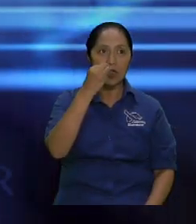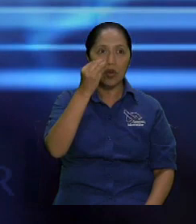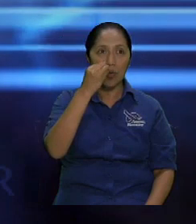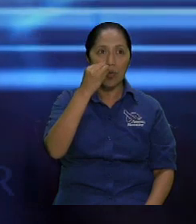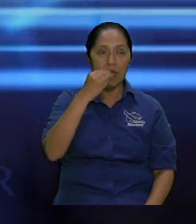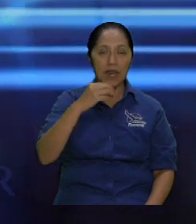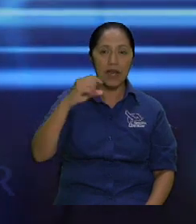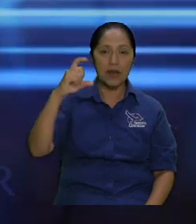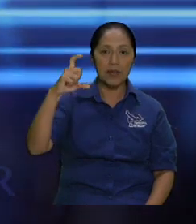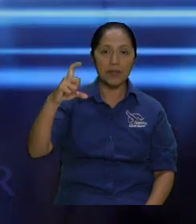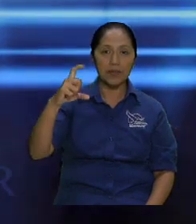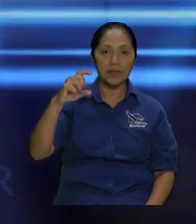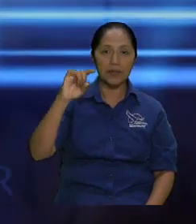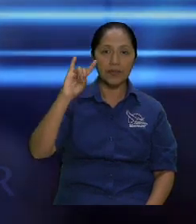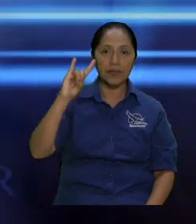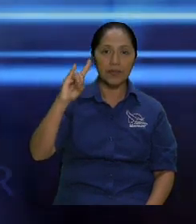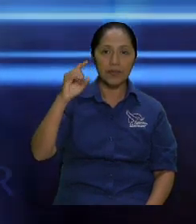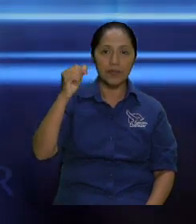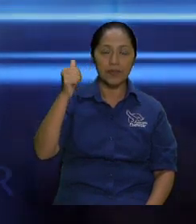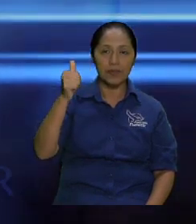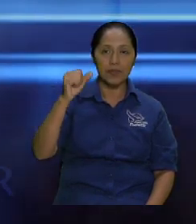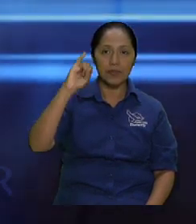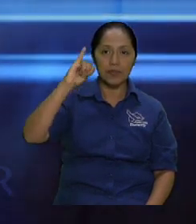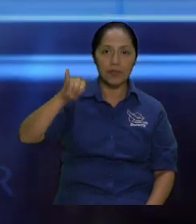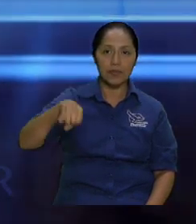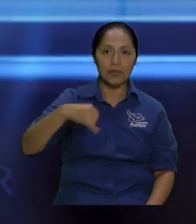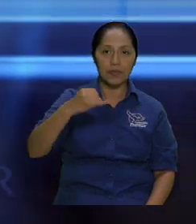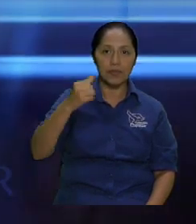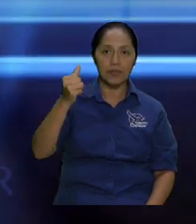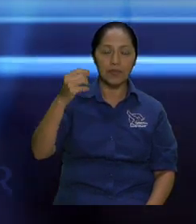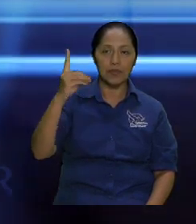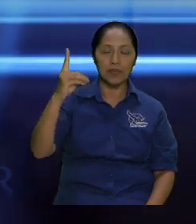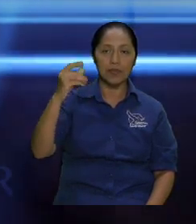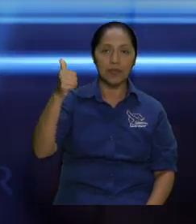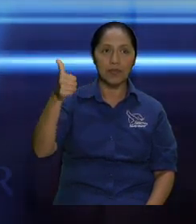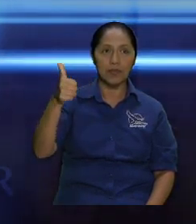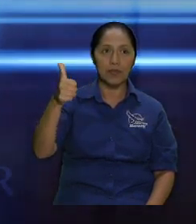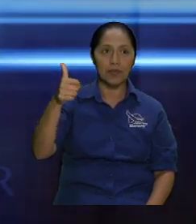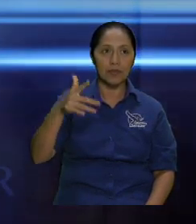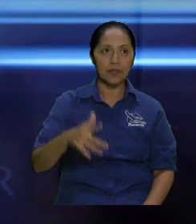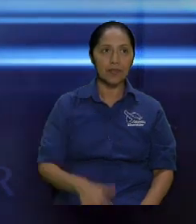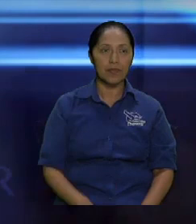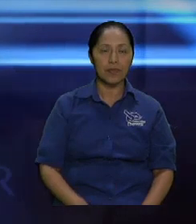número 2529 no va a creer que es el precio de la cuajada sino que le puse